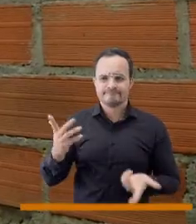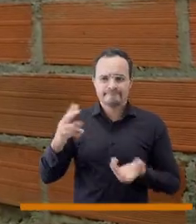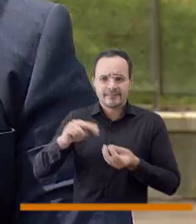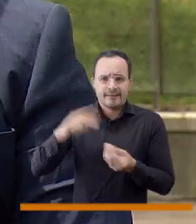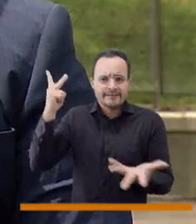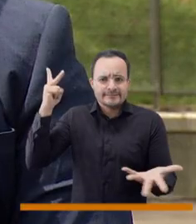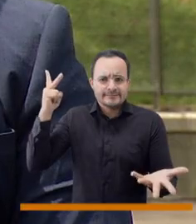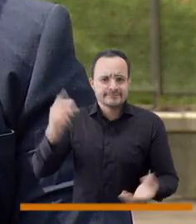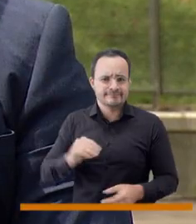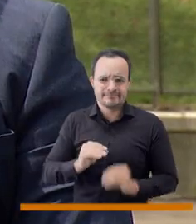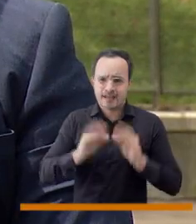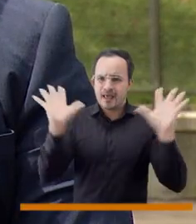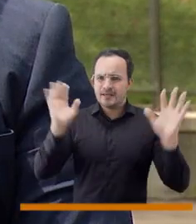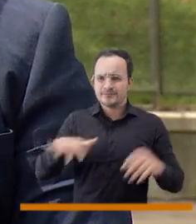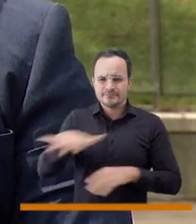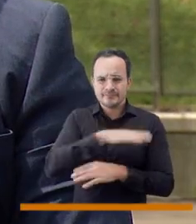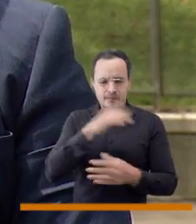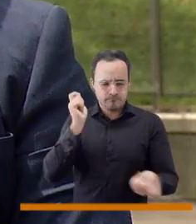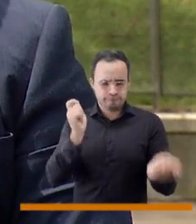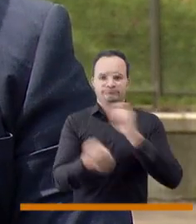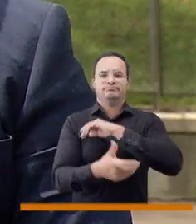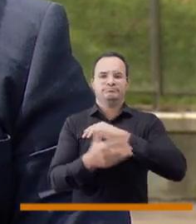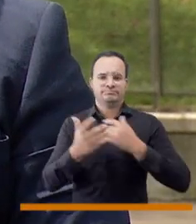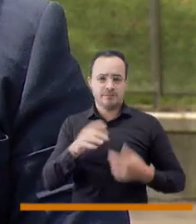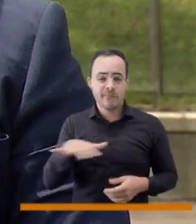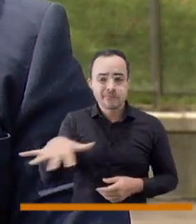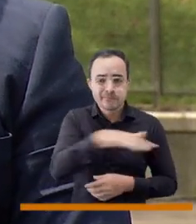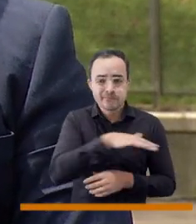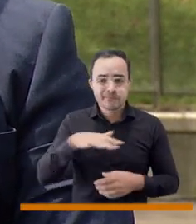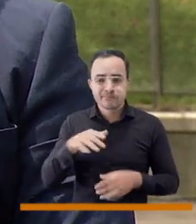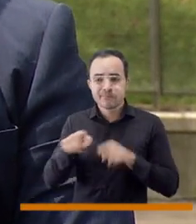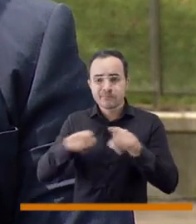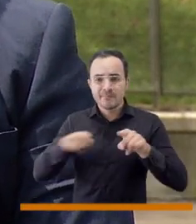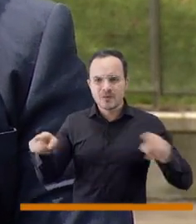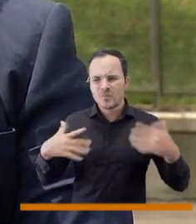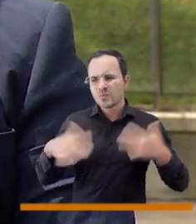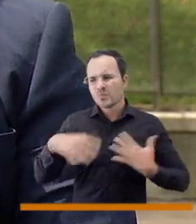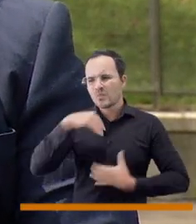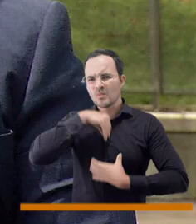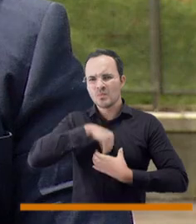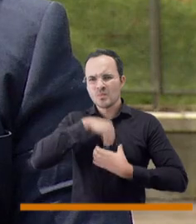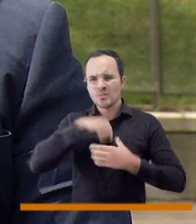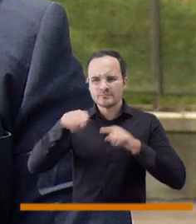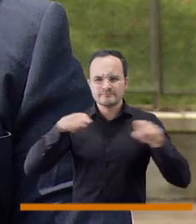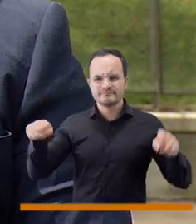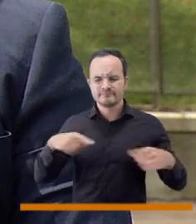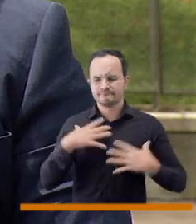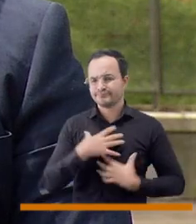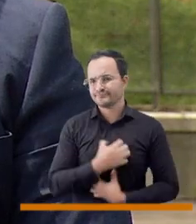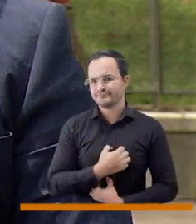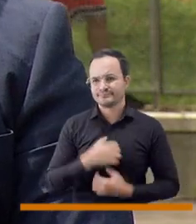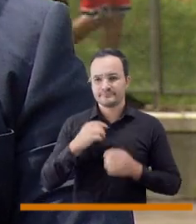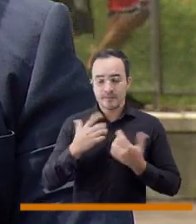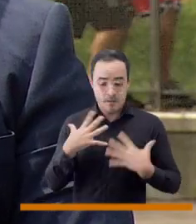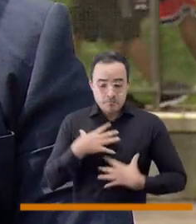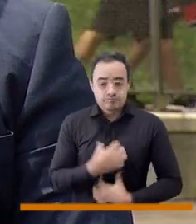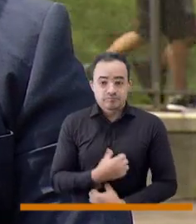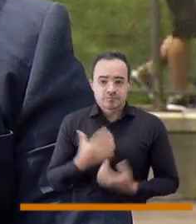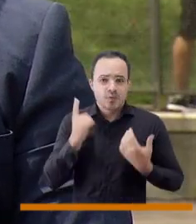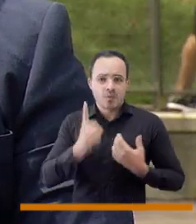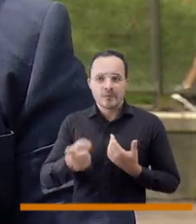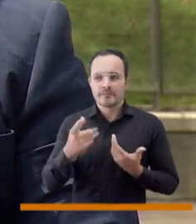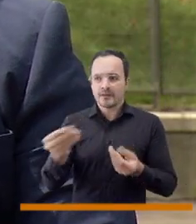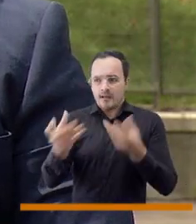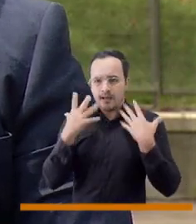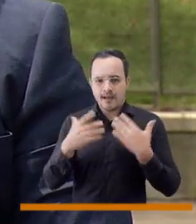significativos generando crisis, todo cambio genera crisis y toda esta población la enfrentó con una